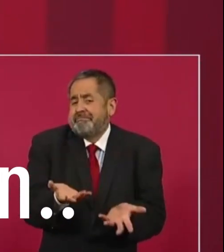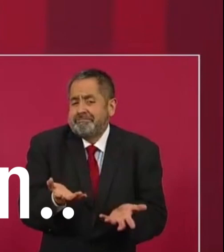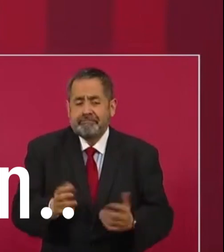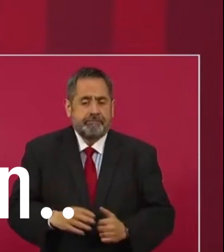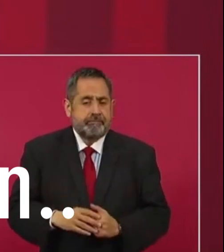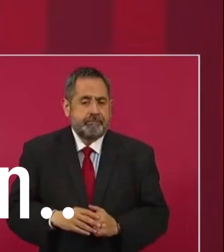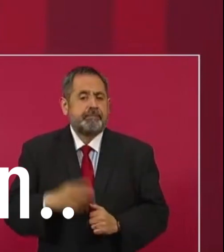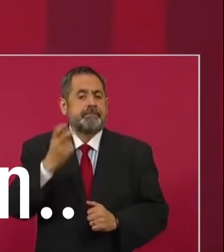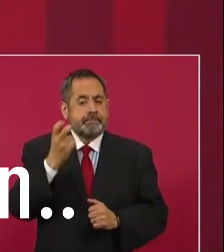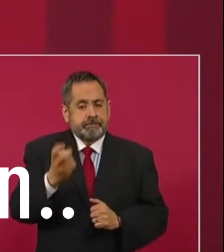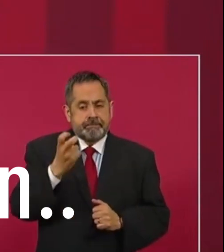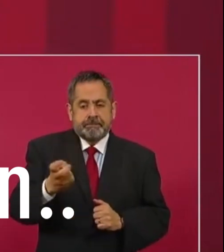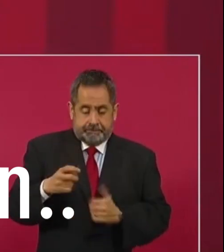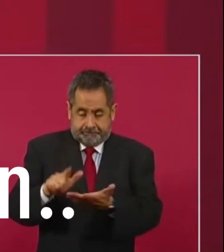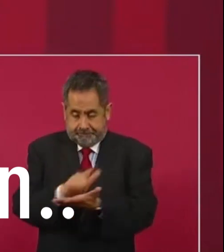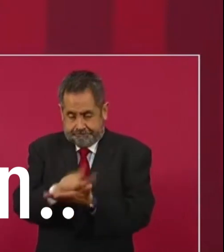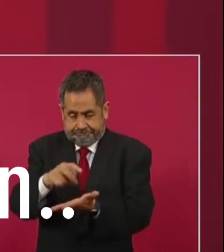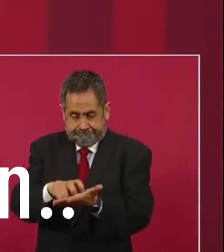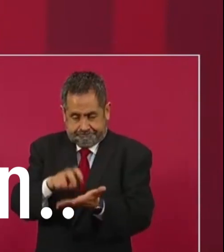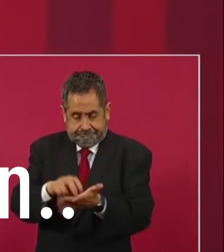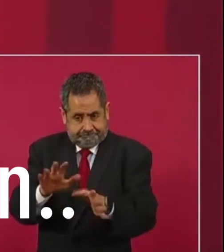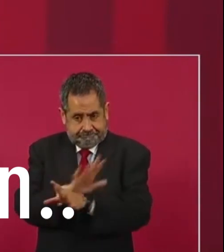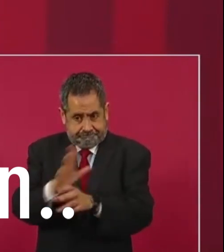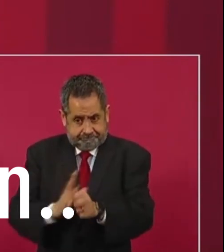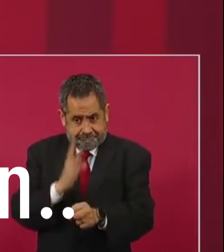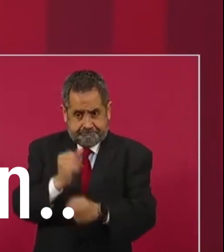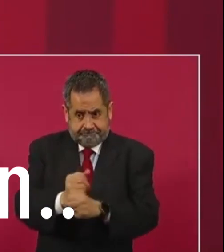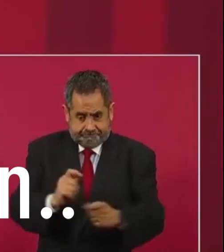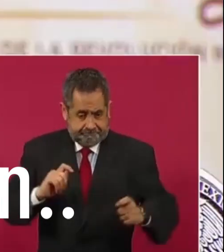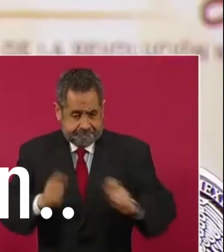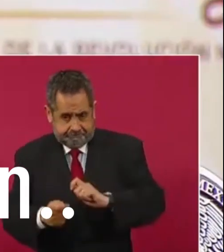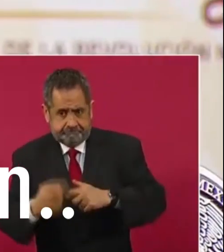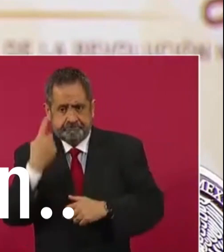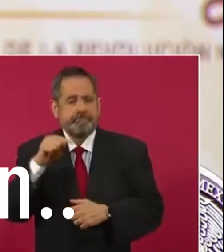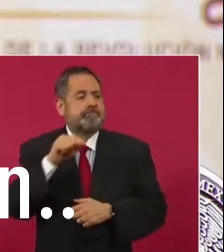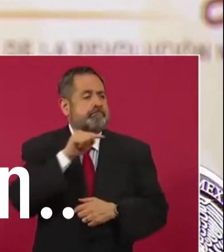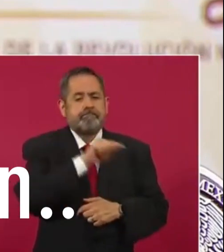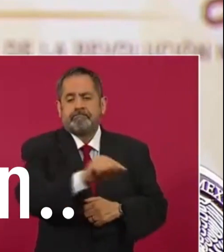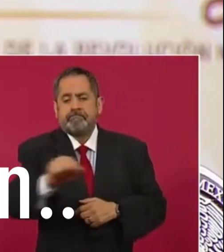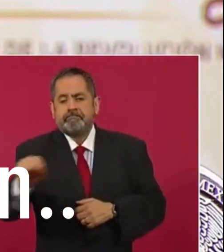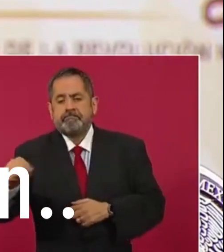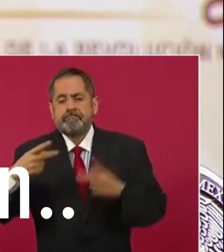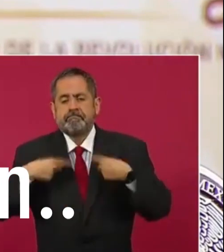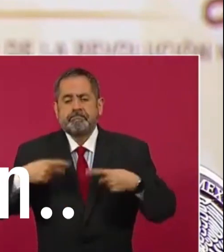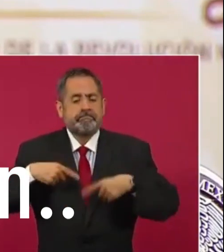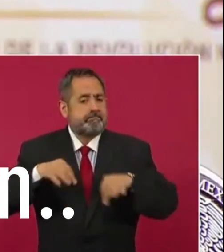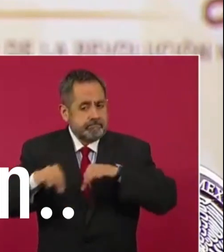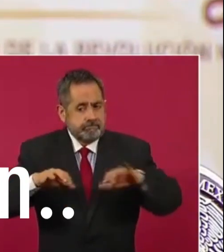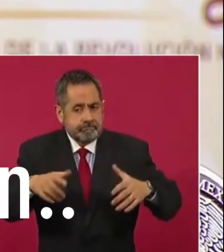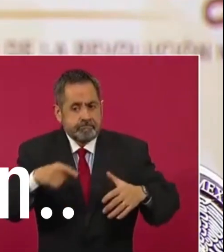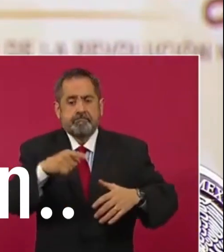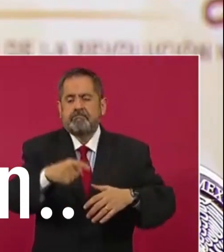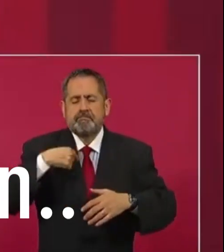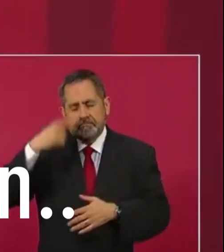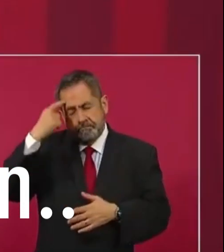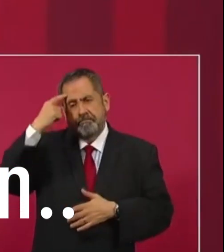Para eso fue la reforma laboral, para que sean los trabajadores los que